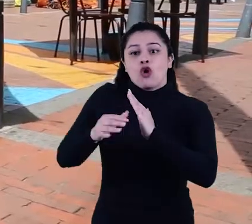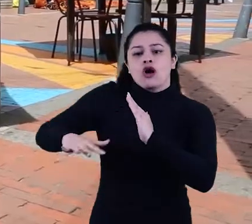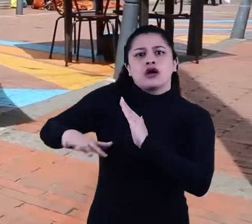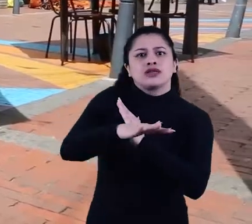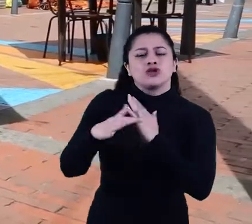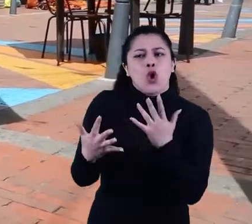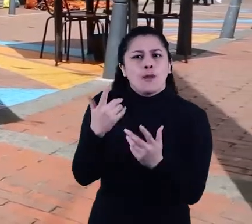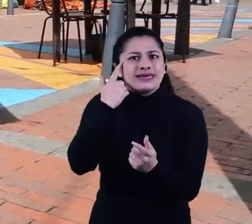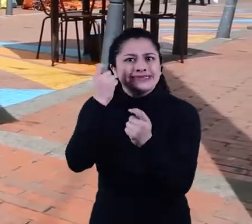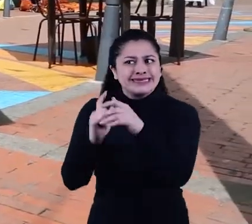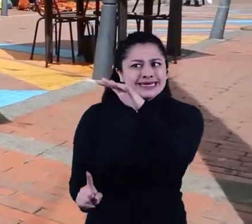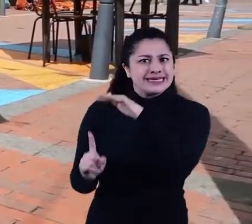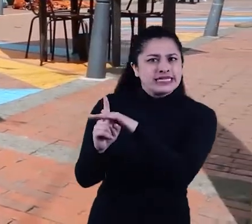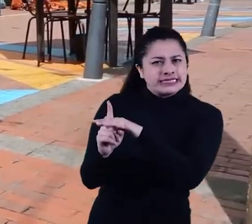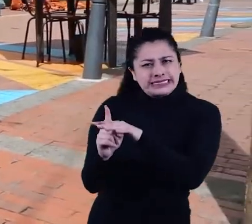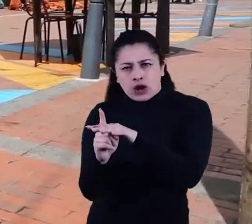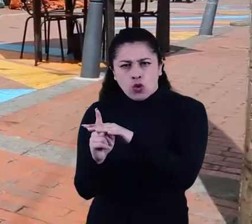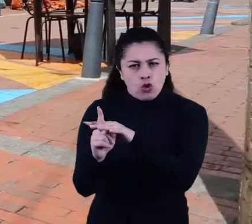estrategia.